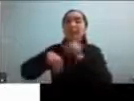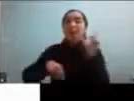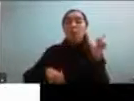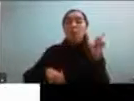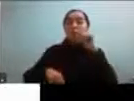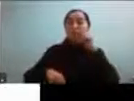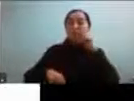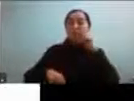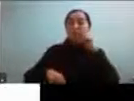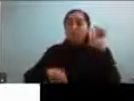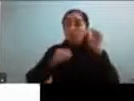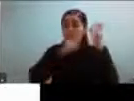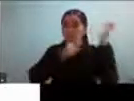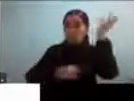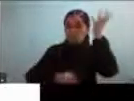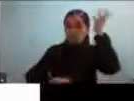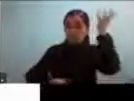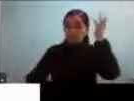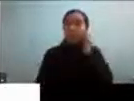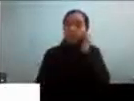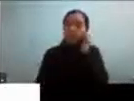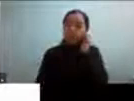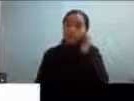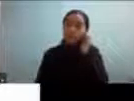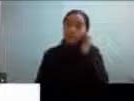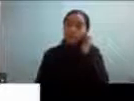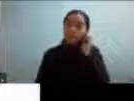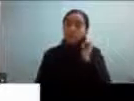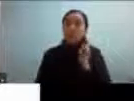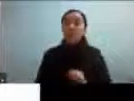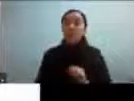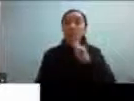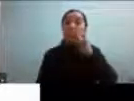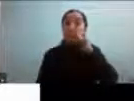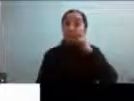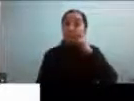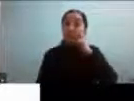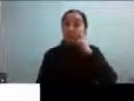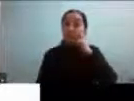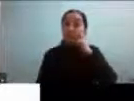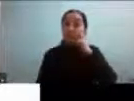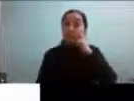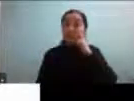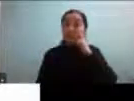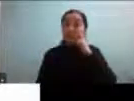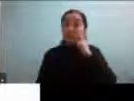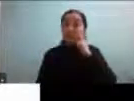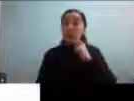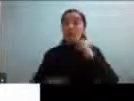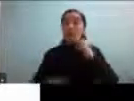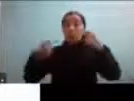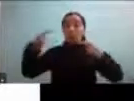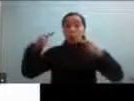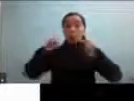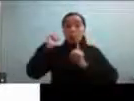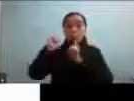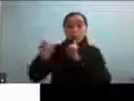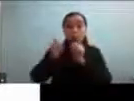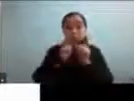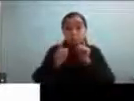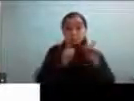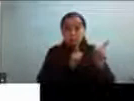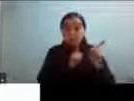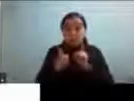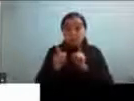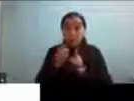abstracto entonces involucran al menos coordinar acciones en una expectativa